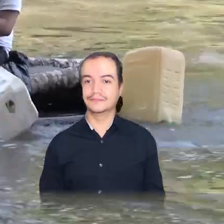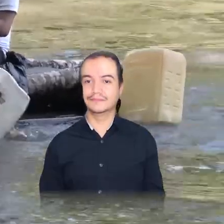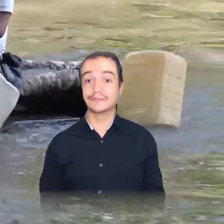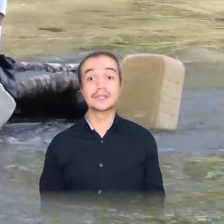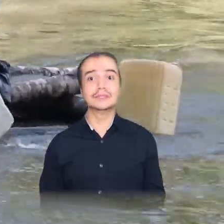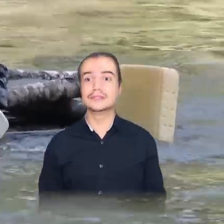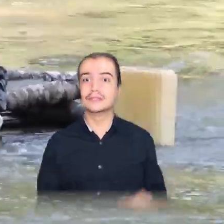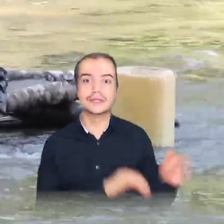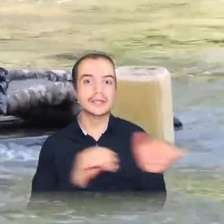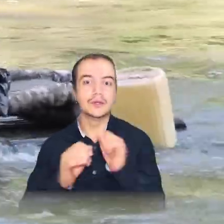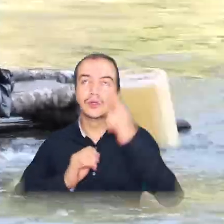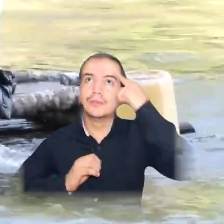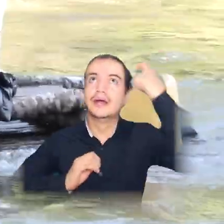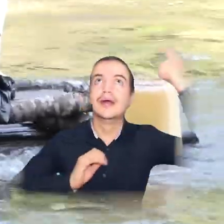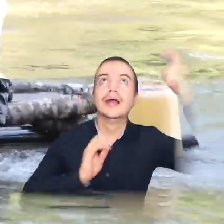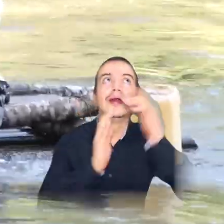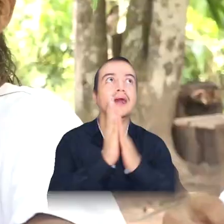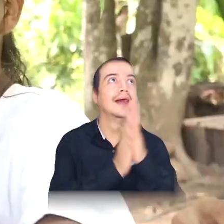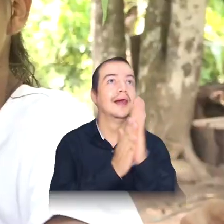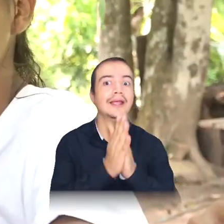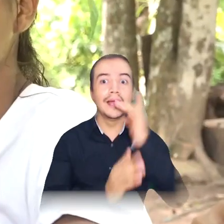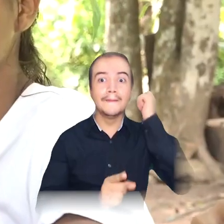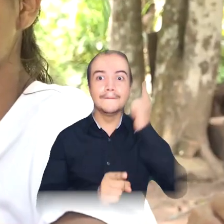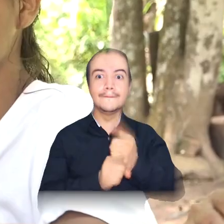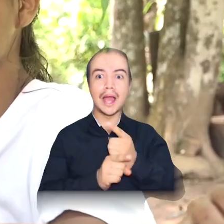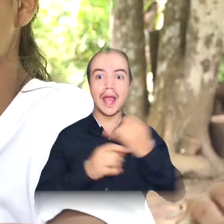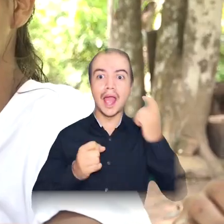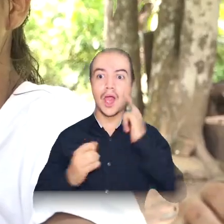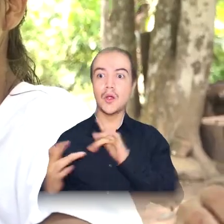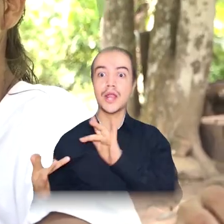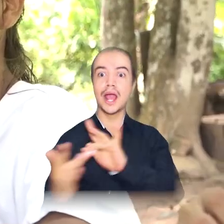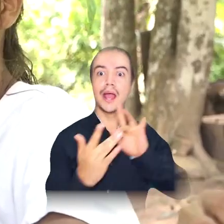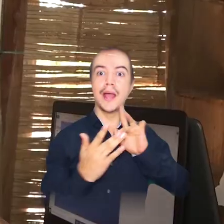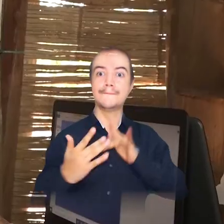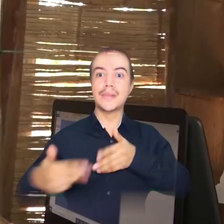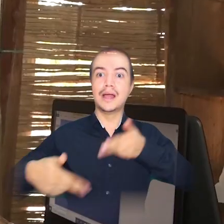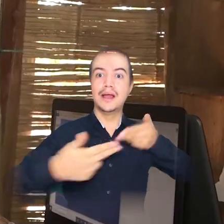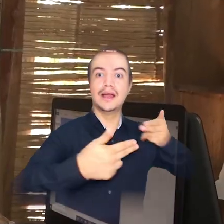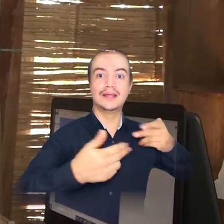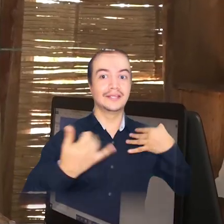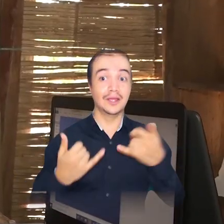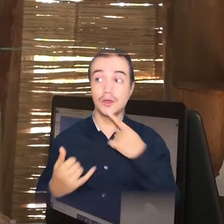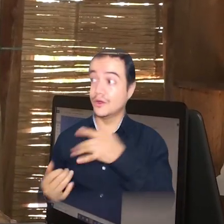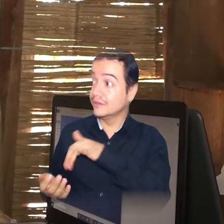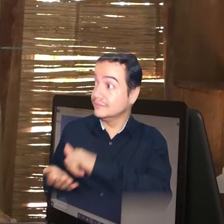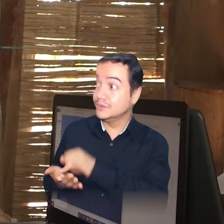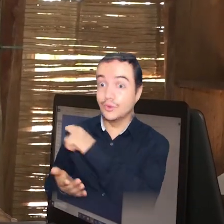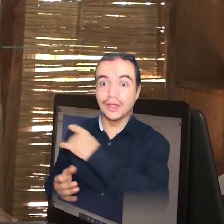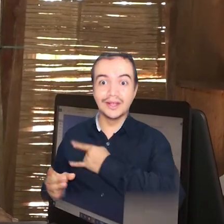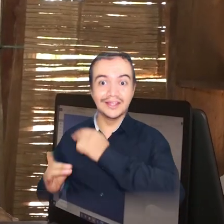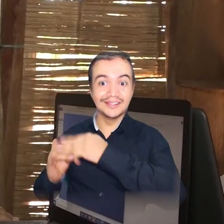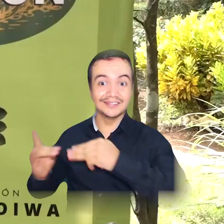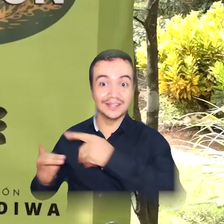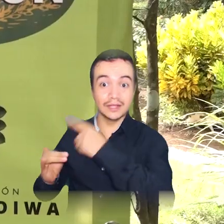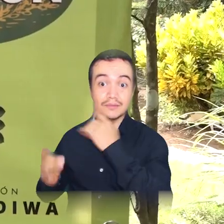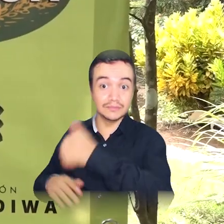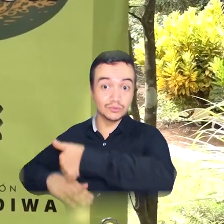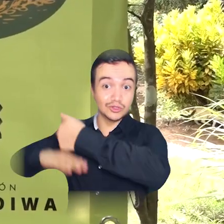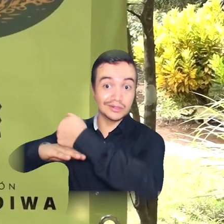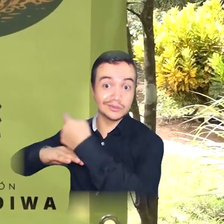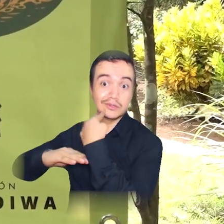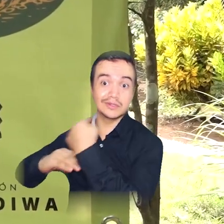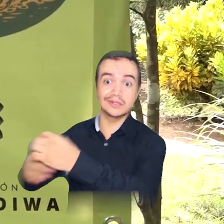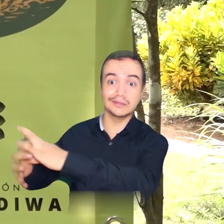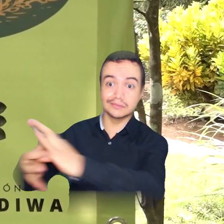Es como un sueño cumplido, la premisa esa de estar más conectados que nunca y la invitación que siempre ha hecho el rector a trabajar en Alianza, pues